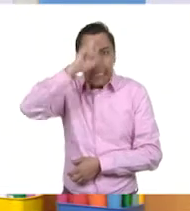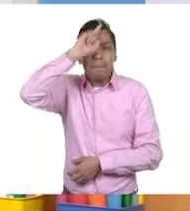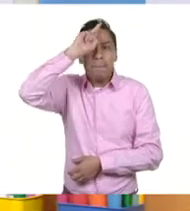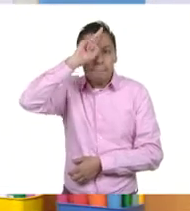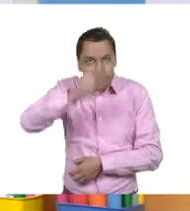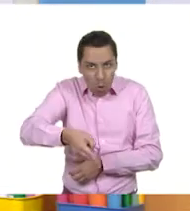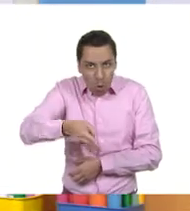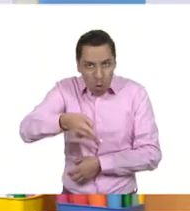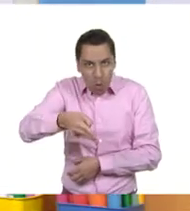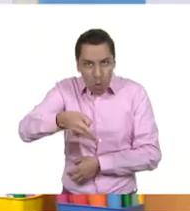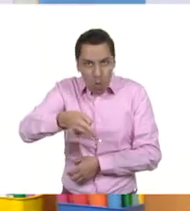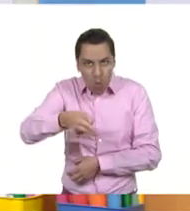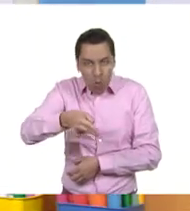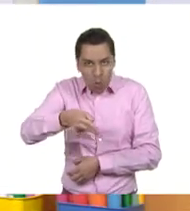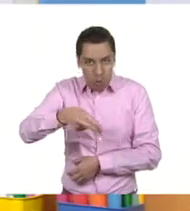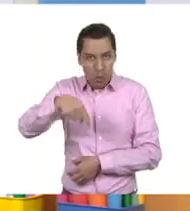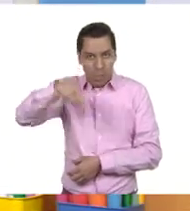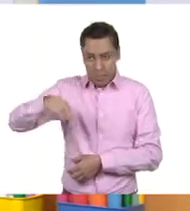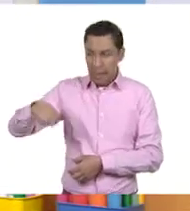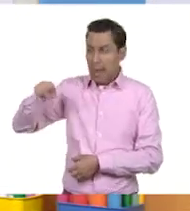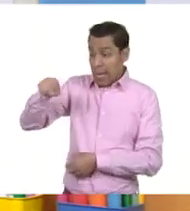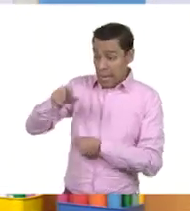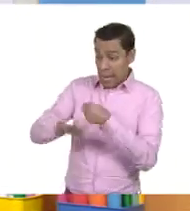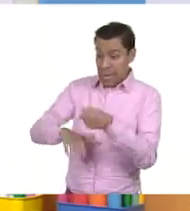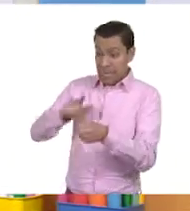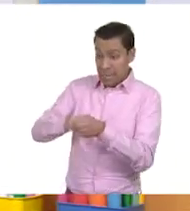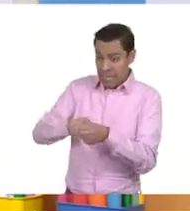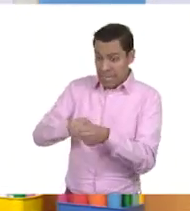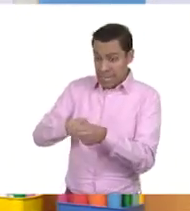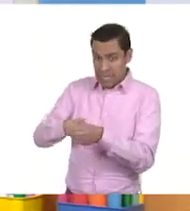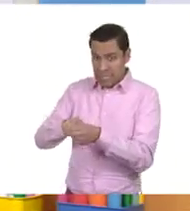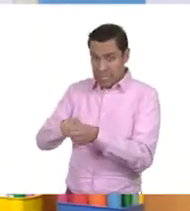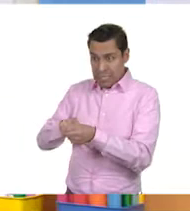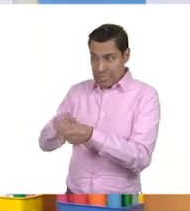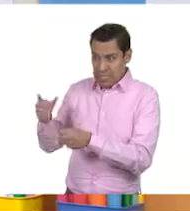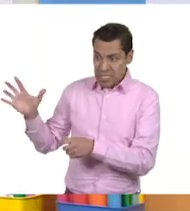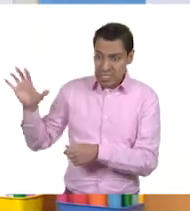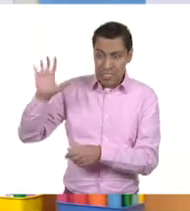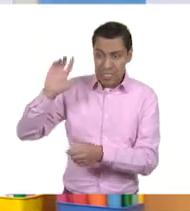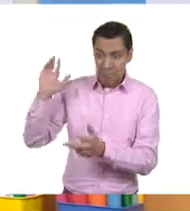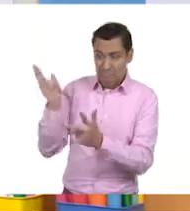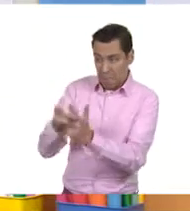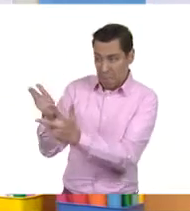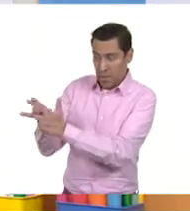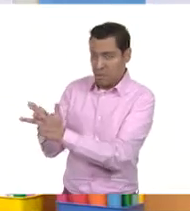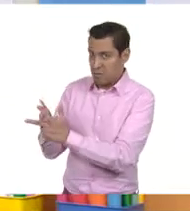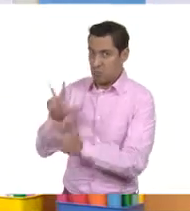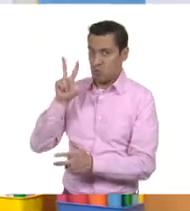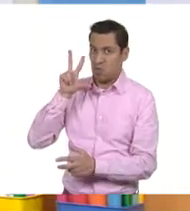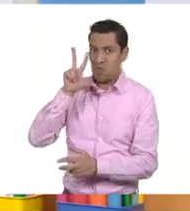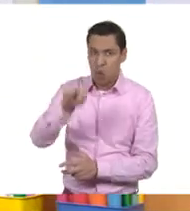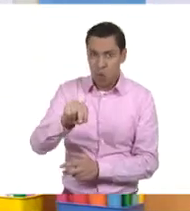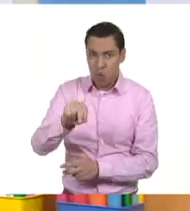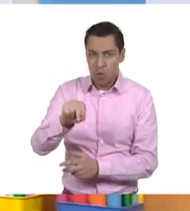puede cazar ninguno de estos animales. Y me explicaban entonces que es porque como se